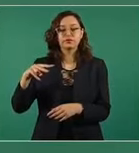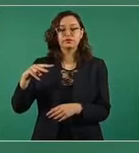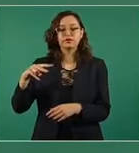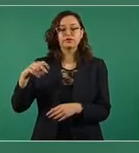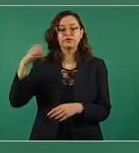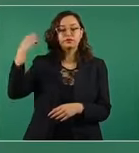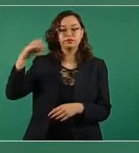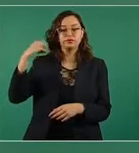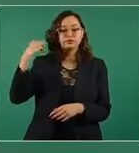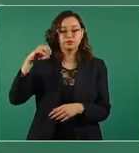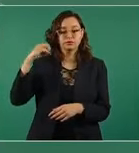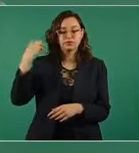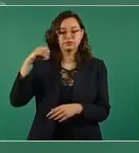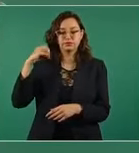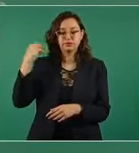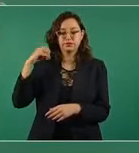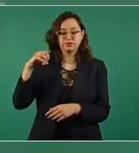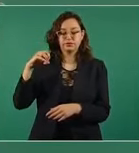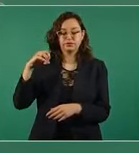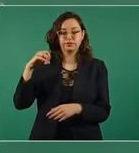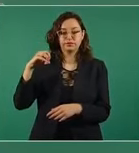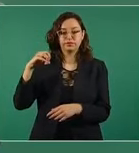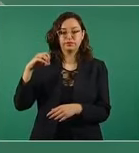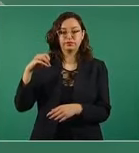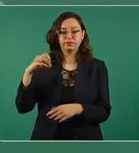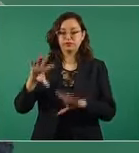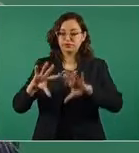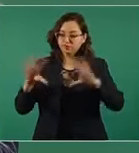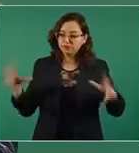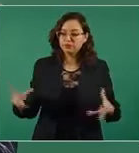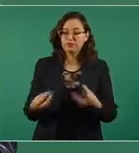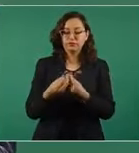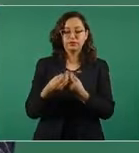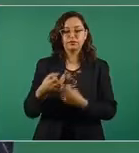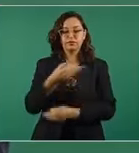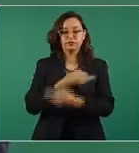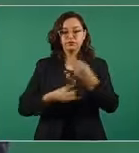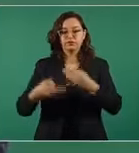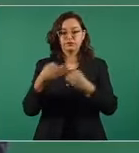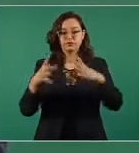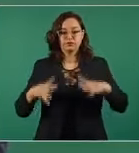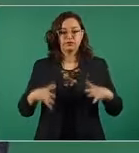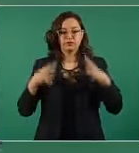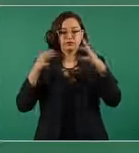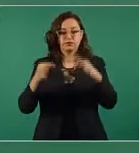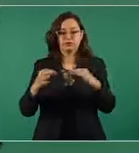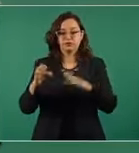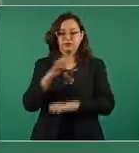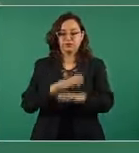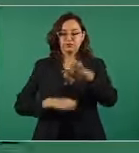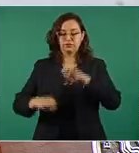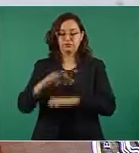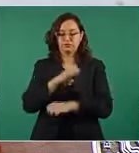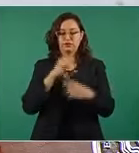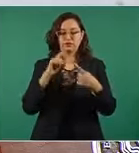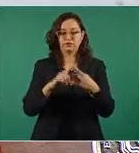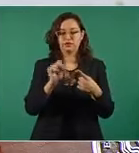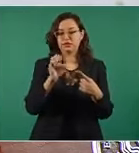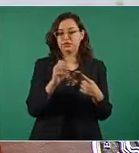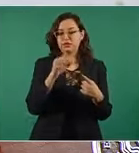Oaxaca, va a ser la Secretaría de Marina y estos